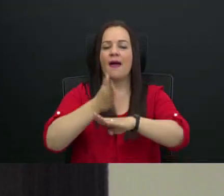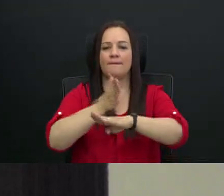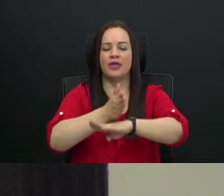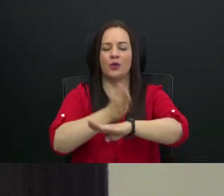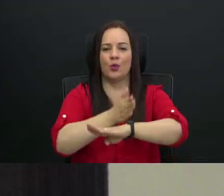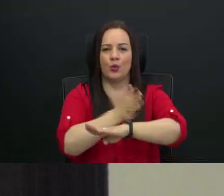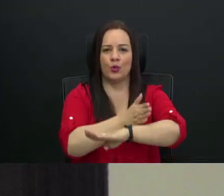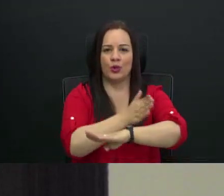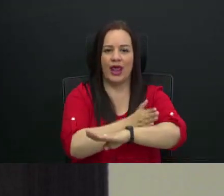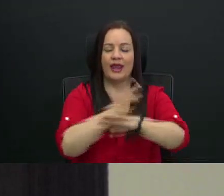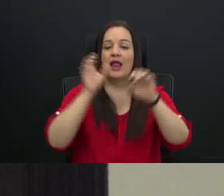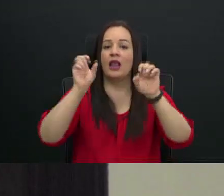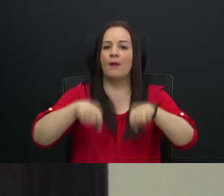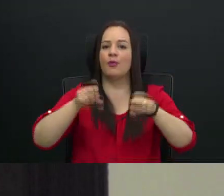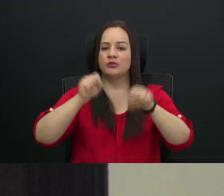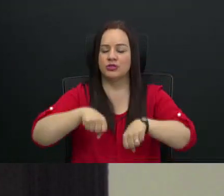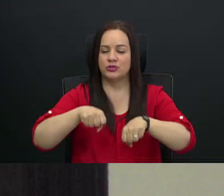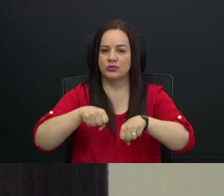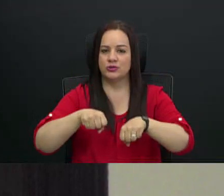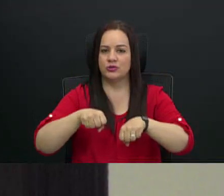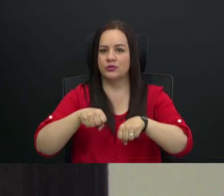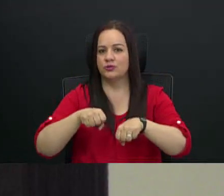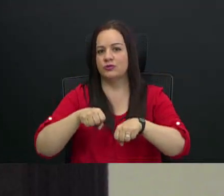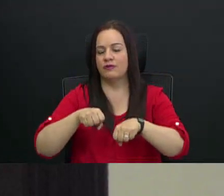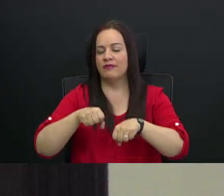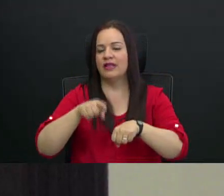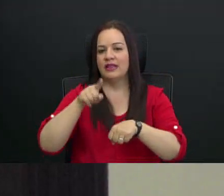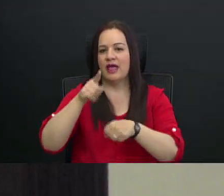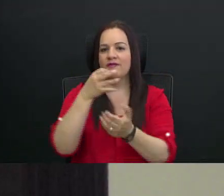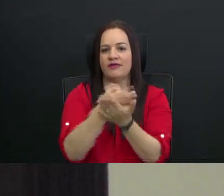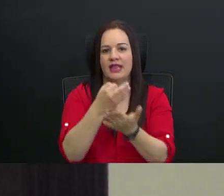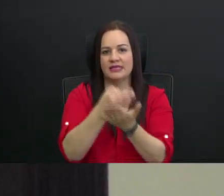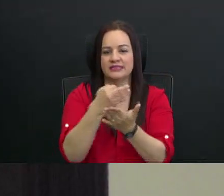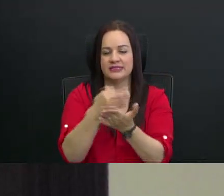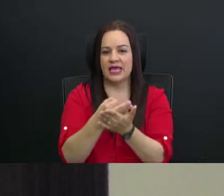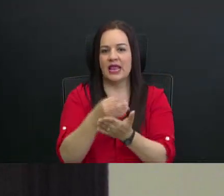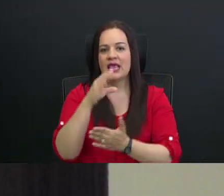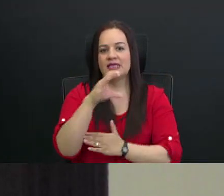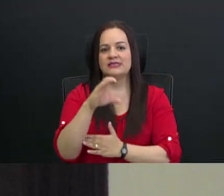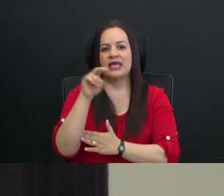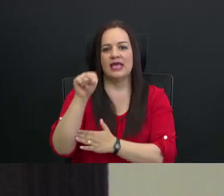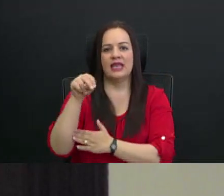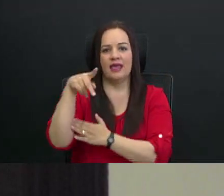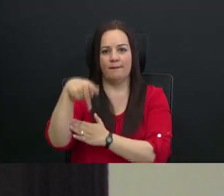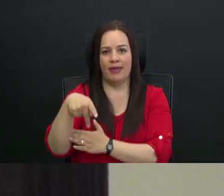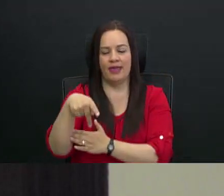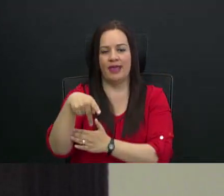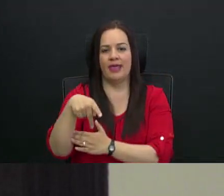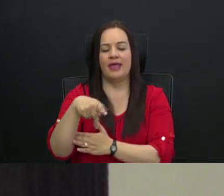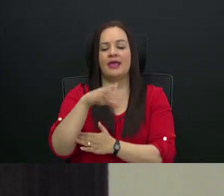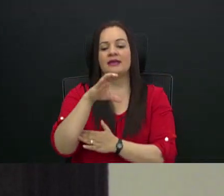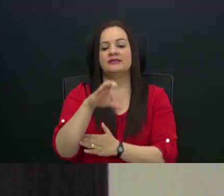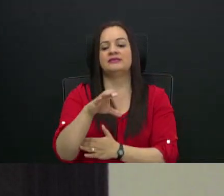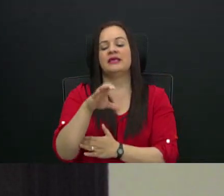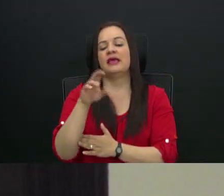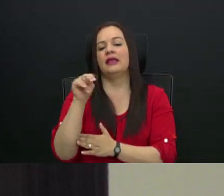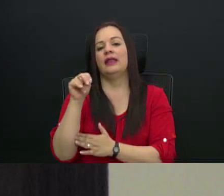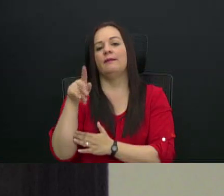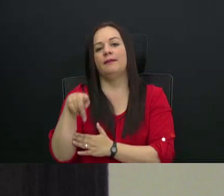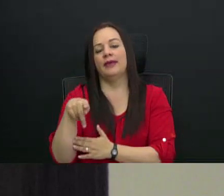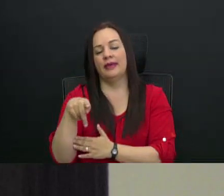la posición financiera del CNP y la capacidad del CNP de